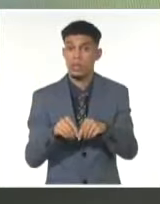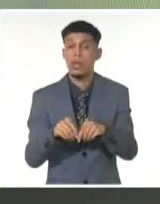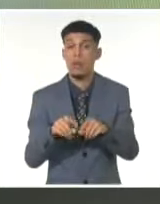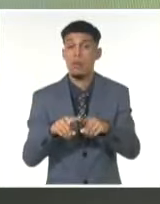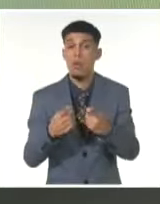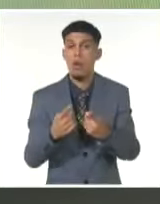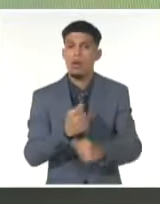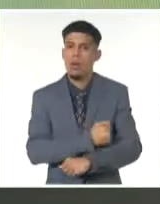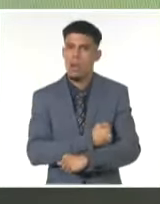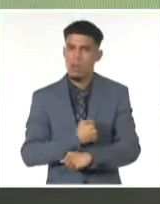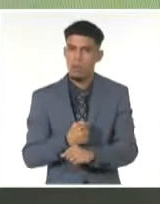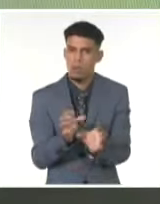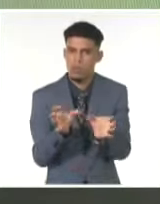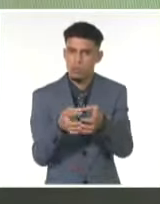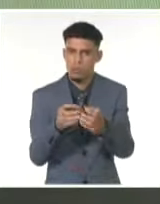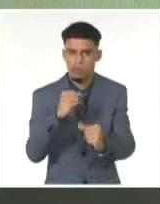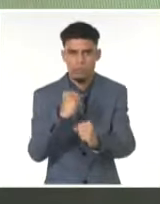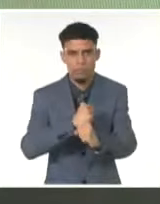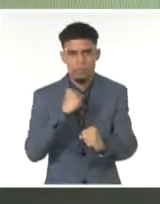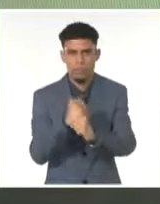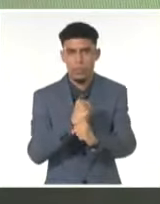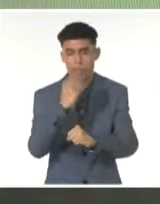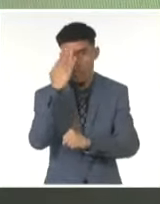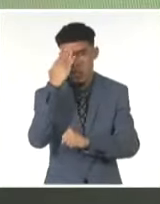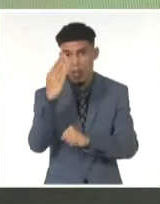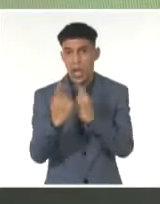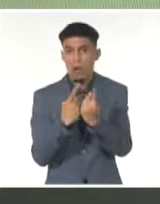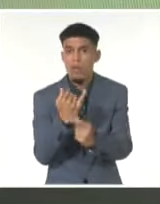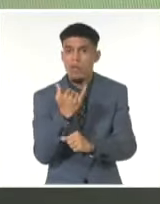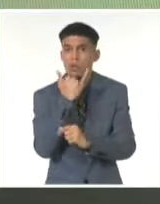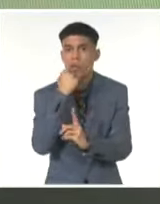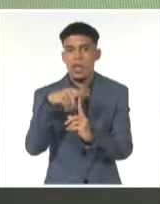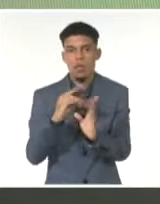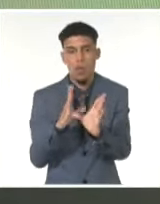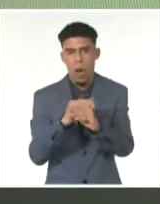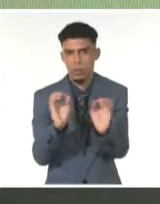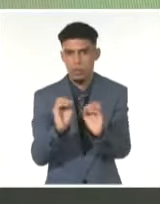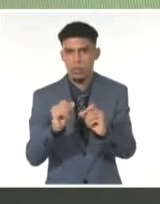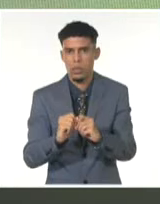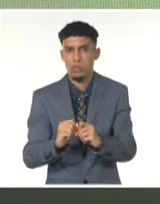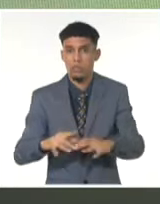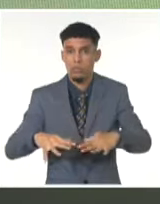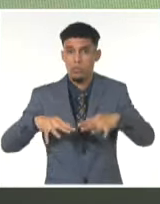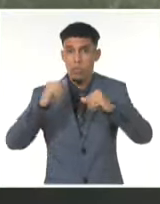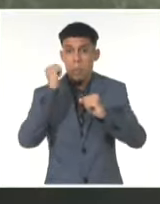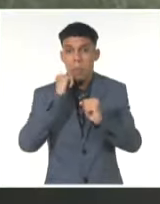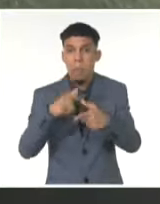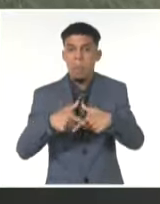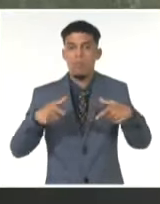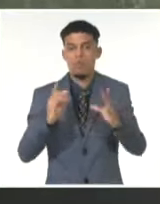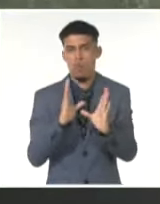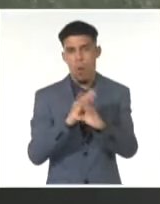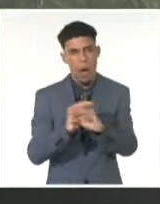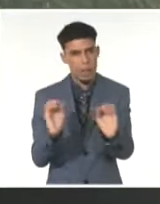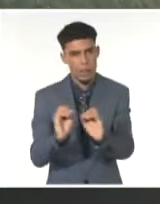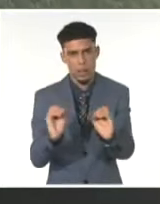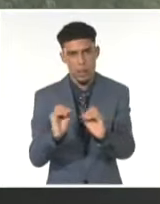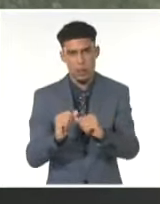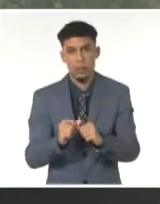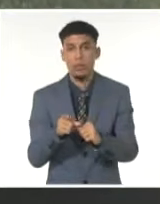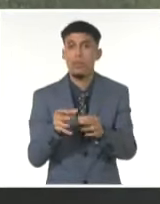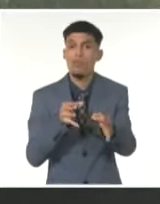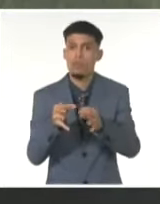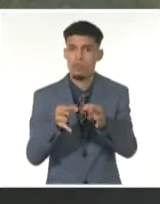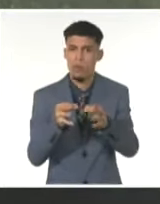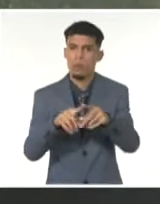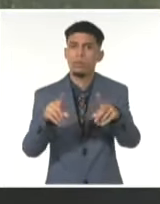voluntad hidráulica de este país. Gracias a que no tuvo dificultad técnica alguna, es que las inundaciones no fueron mayores. Esa es una de las funciones de los